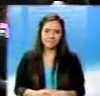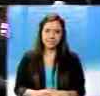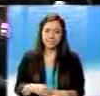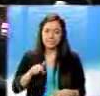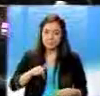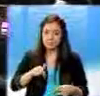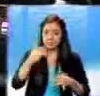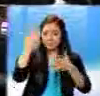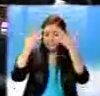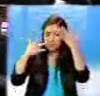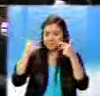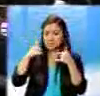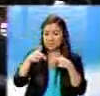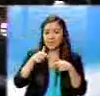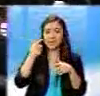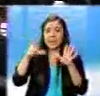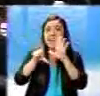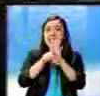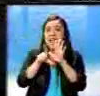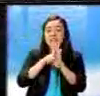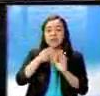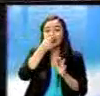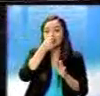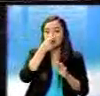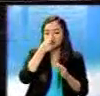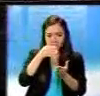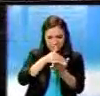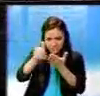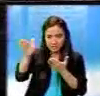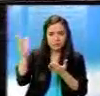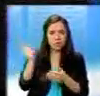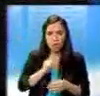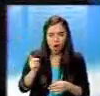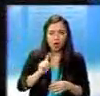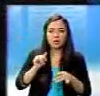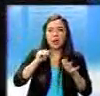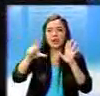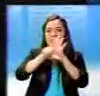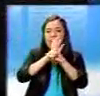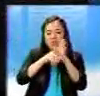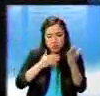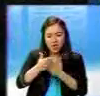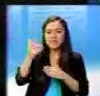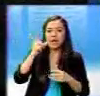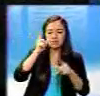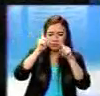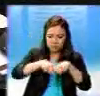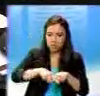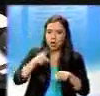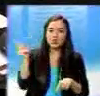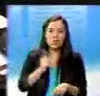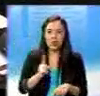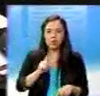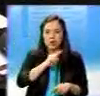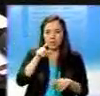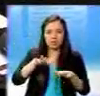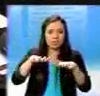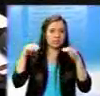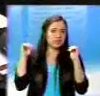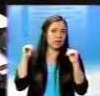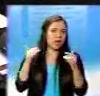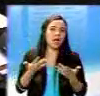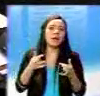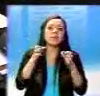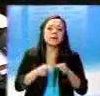Estos días, esa bendita ley anticorrupción... Enfrentó a los congresistas. Algo que ya es costumbre en el Pleno. Van a llevar a